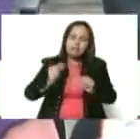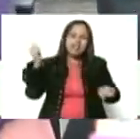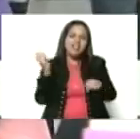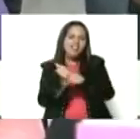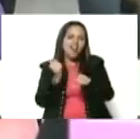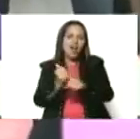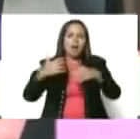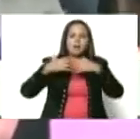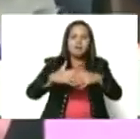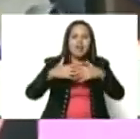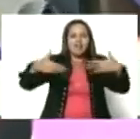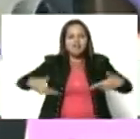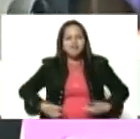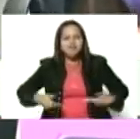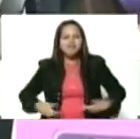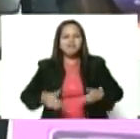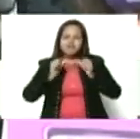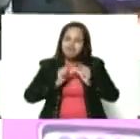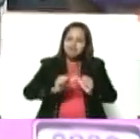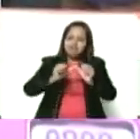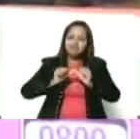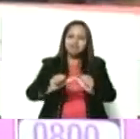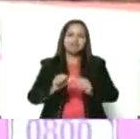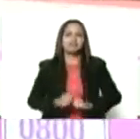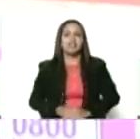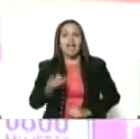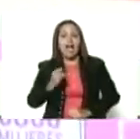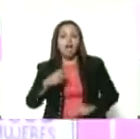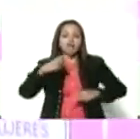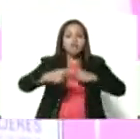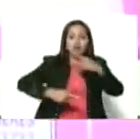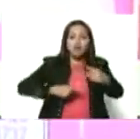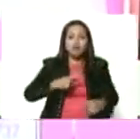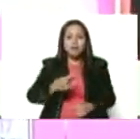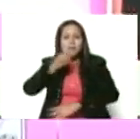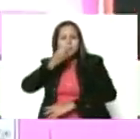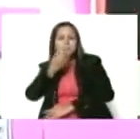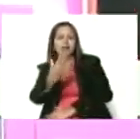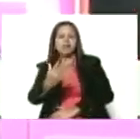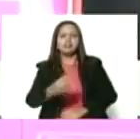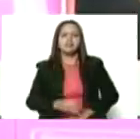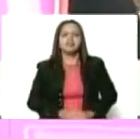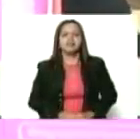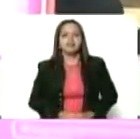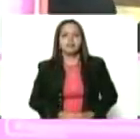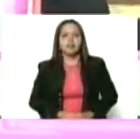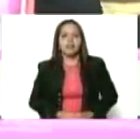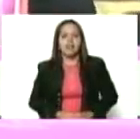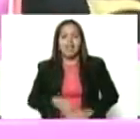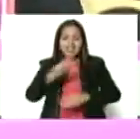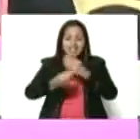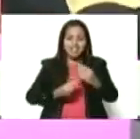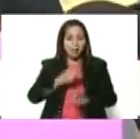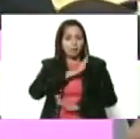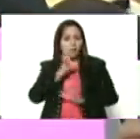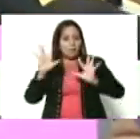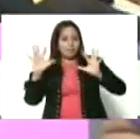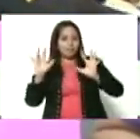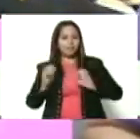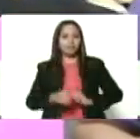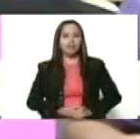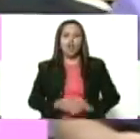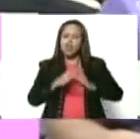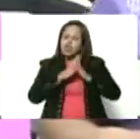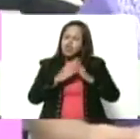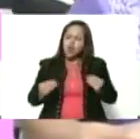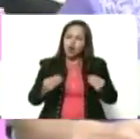batalladoras, luchadoras, que llevamos ese procedimiento tan hermoso de elaborar con nuestras manos todo